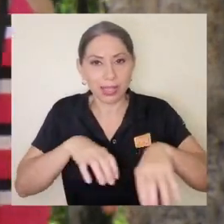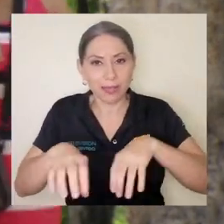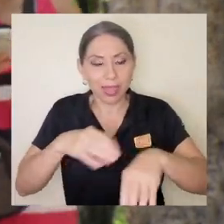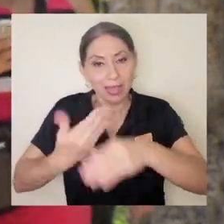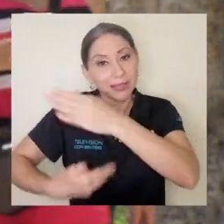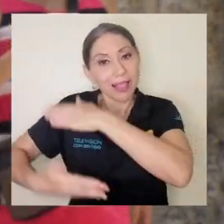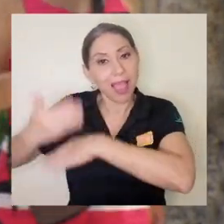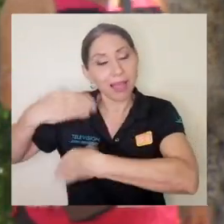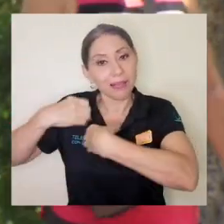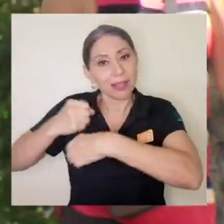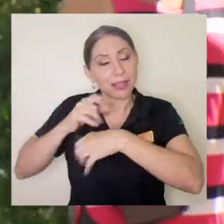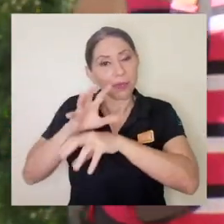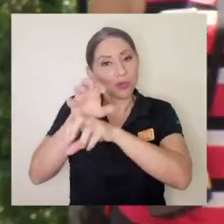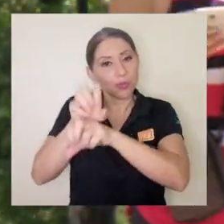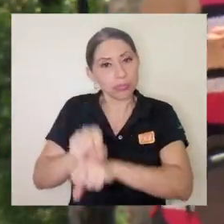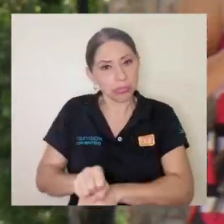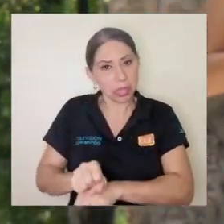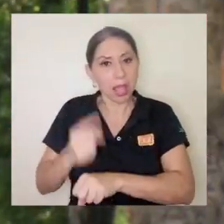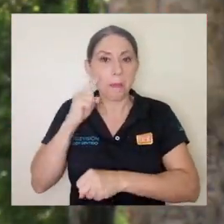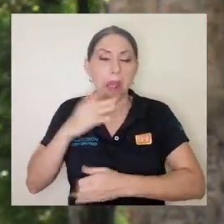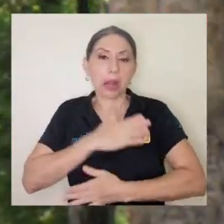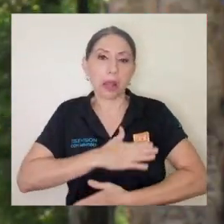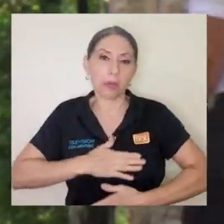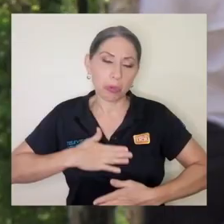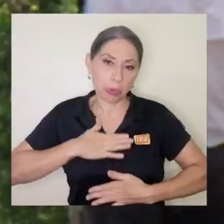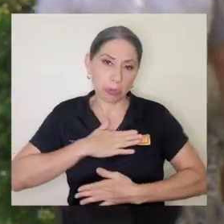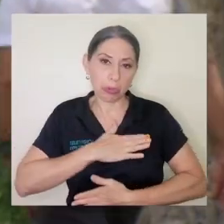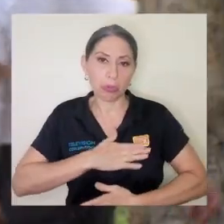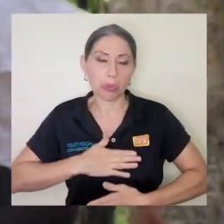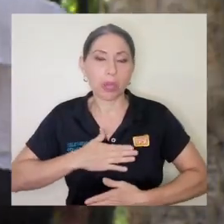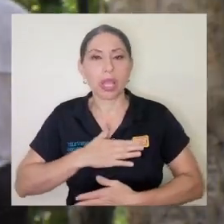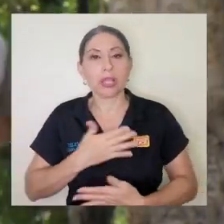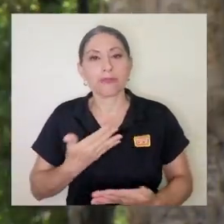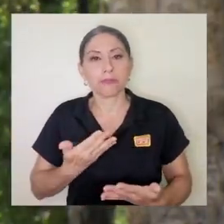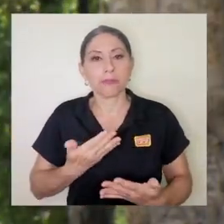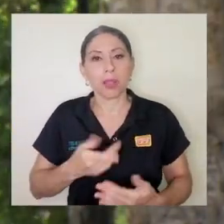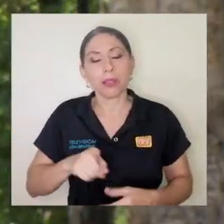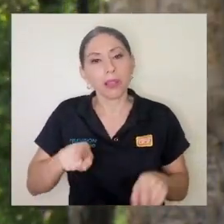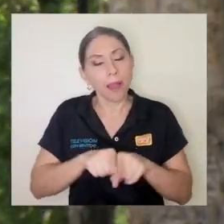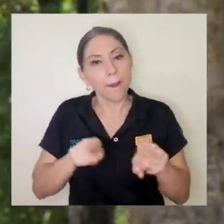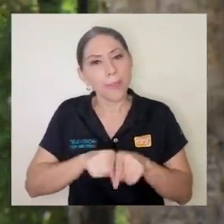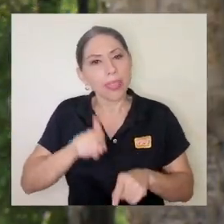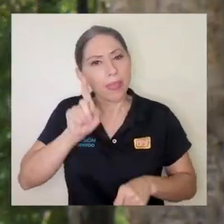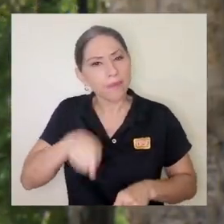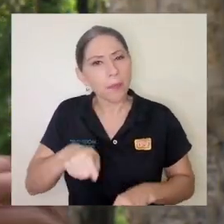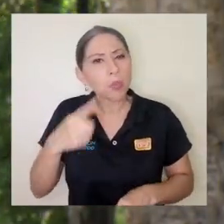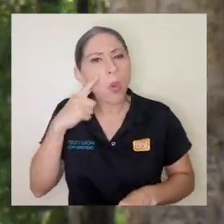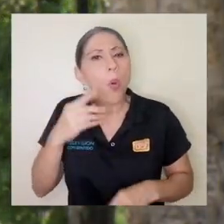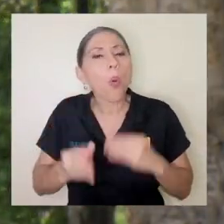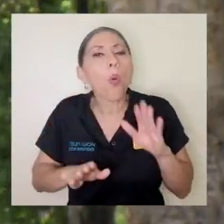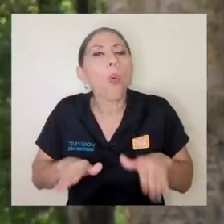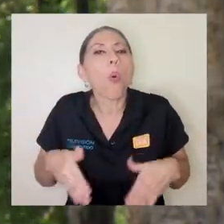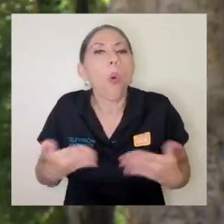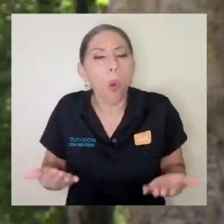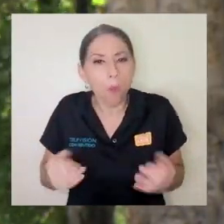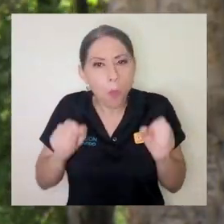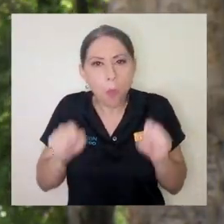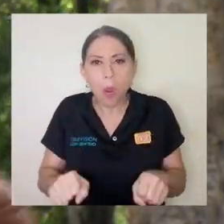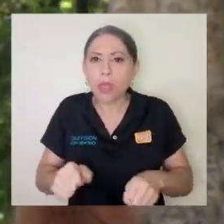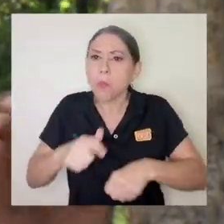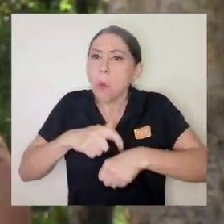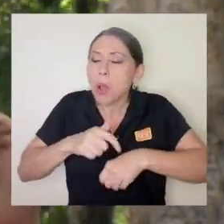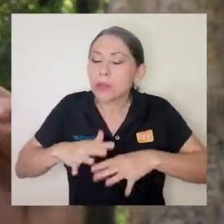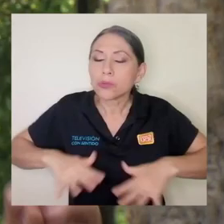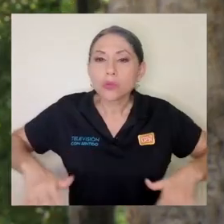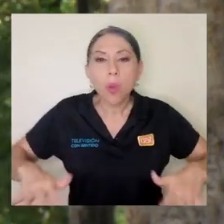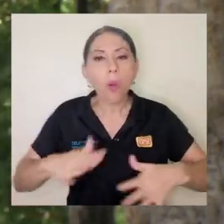usualmente nos servían de ocio o de pasatiempo pues tenemos que también buscar de qué manera tener